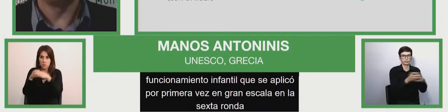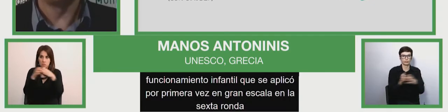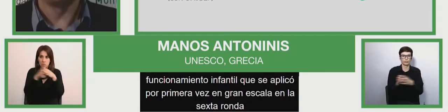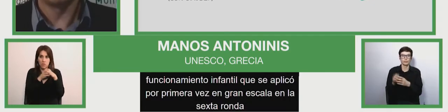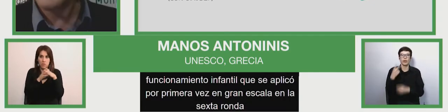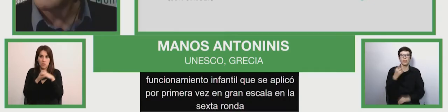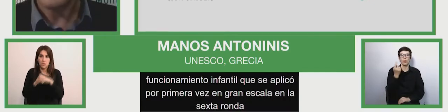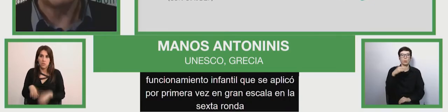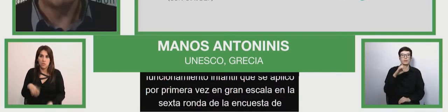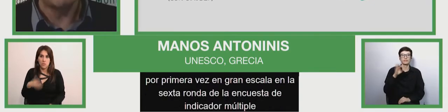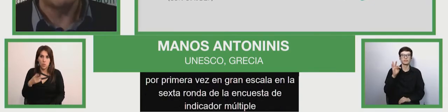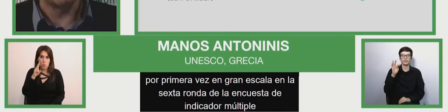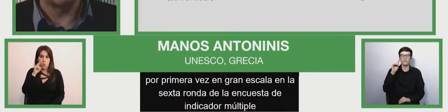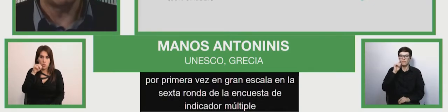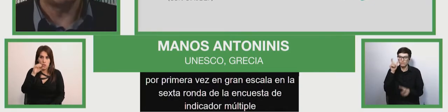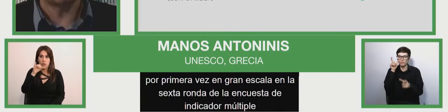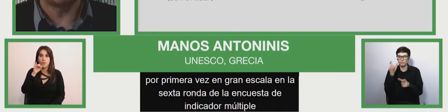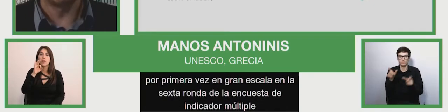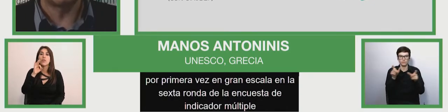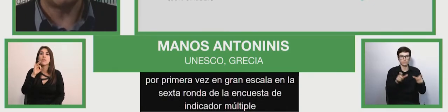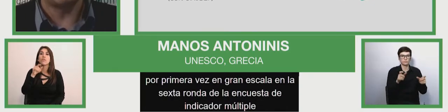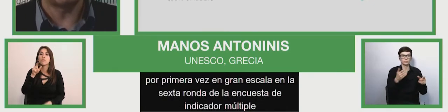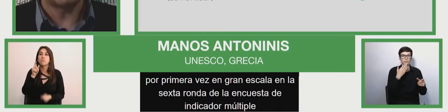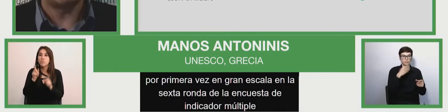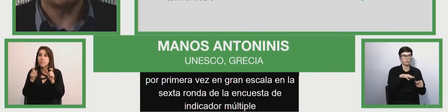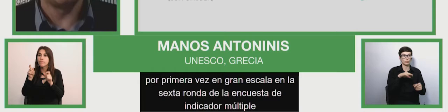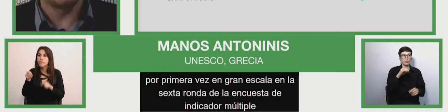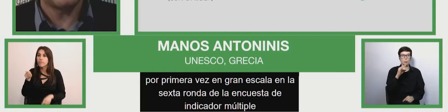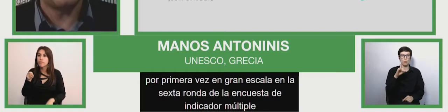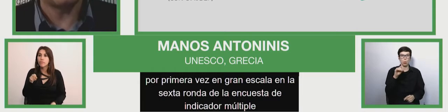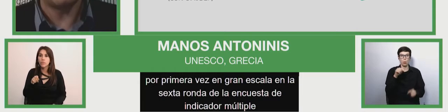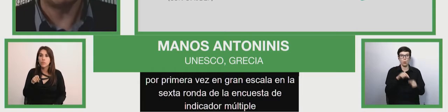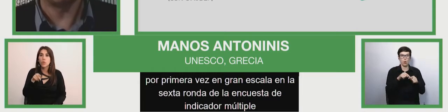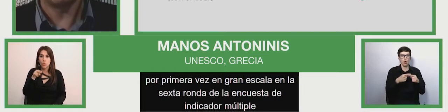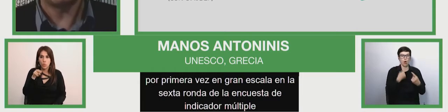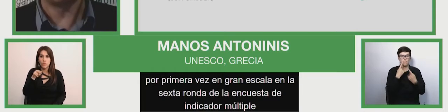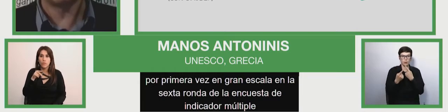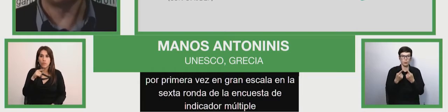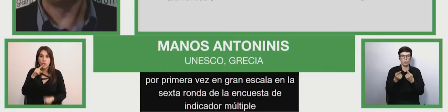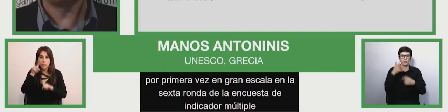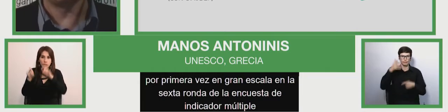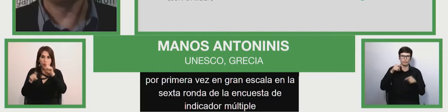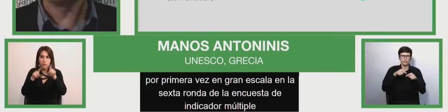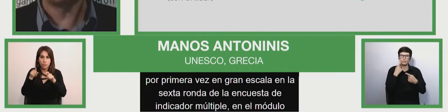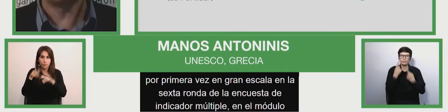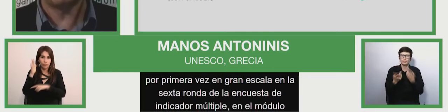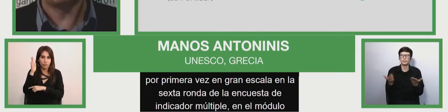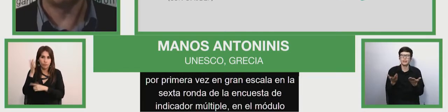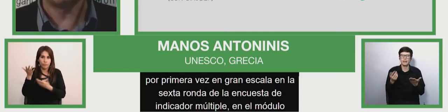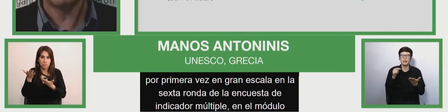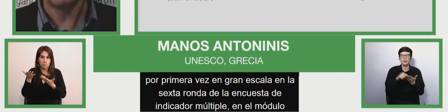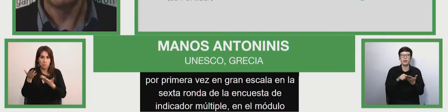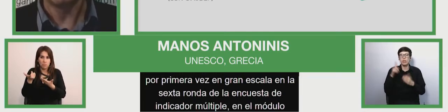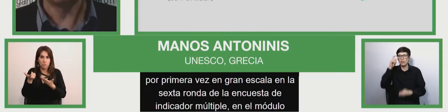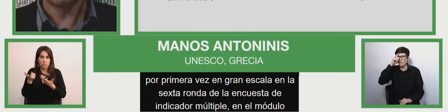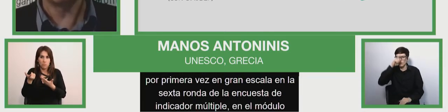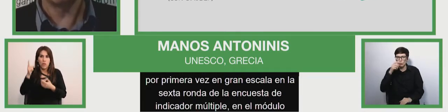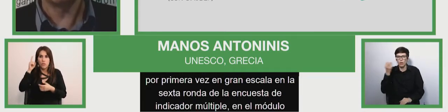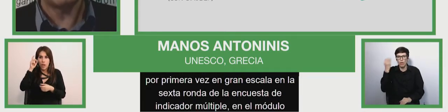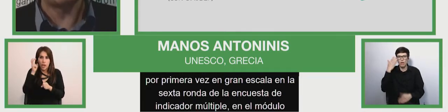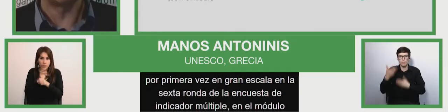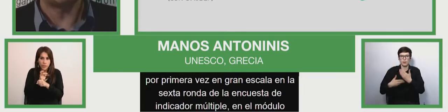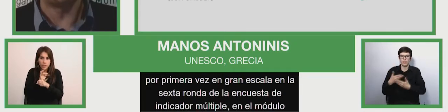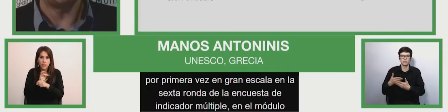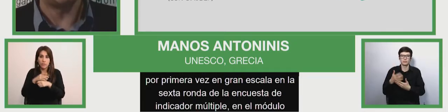del UNICEF. En el módulo se pregunta fundamentalmente acerca de las dificultades de aprendizaje y se